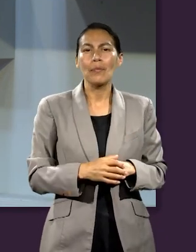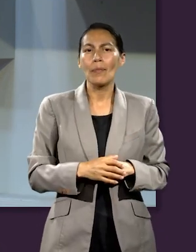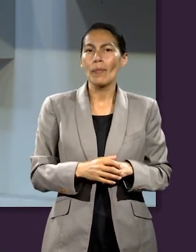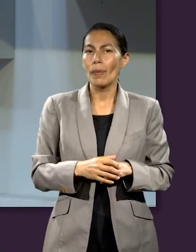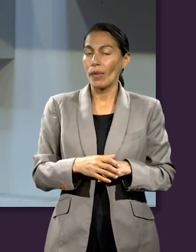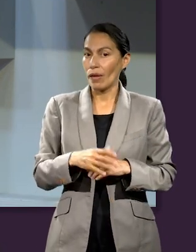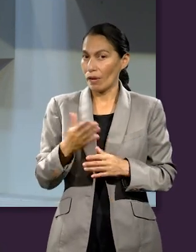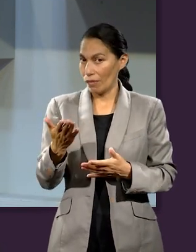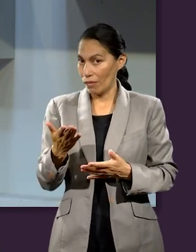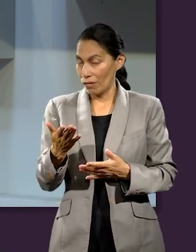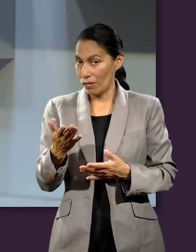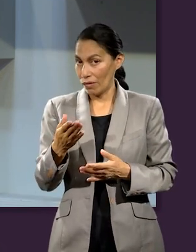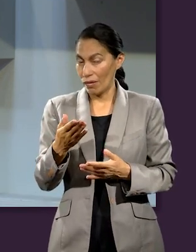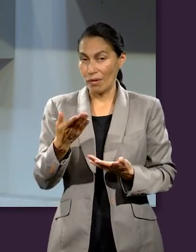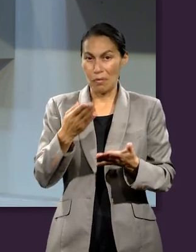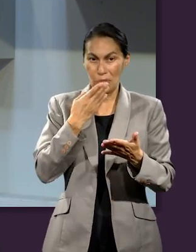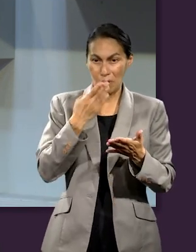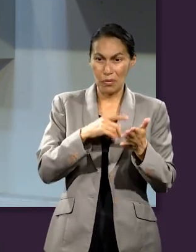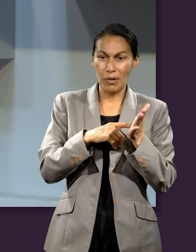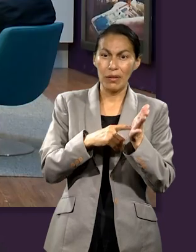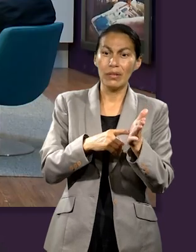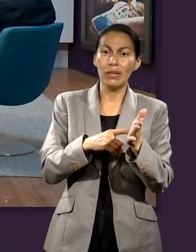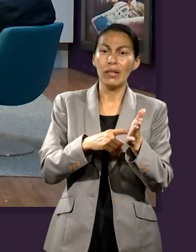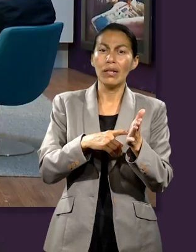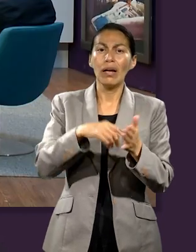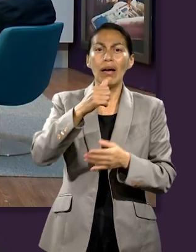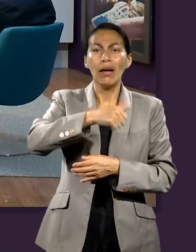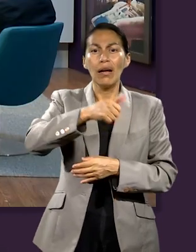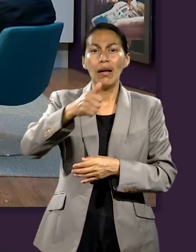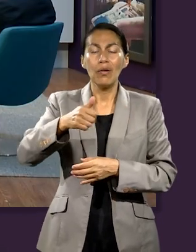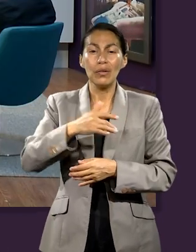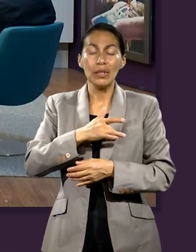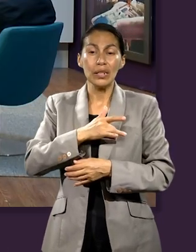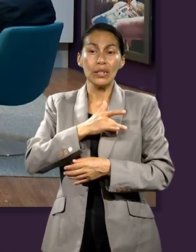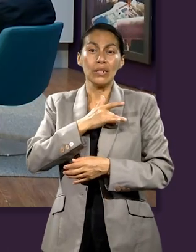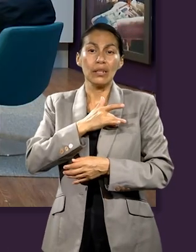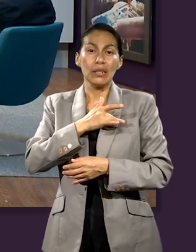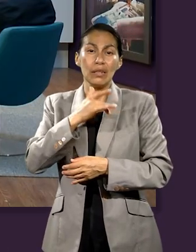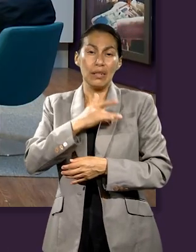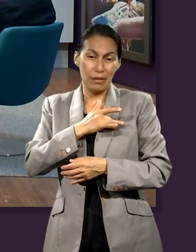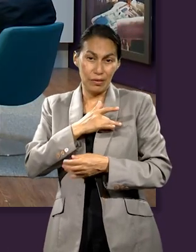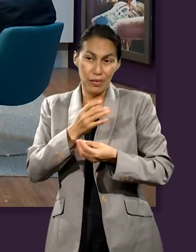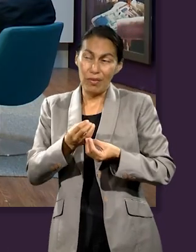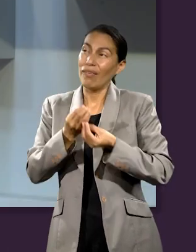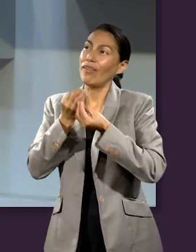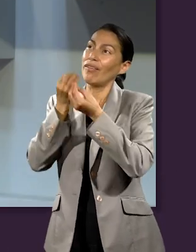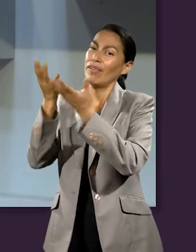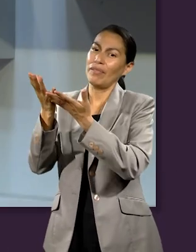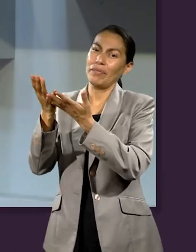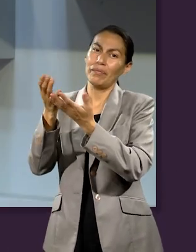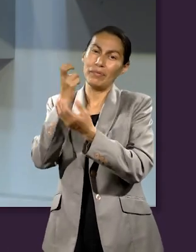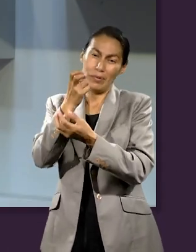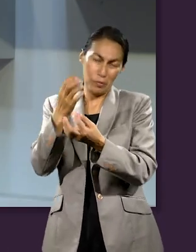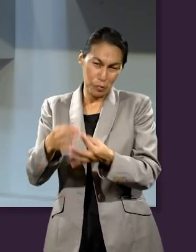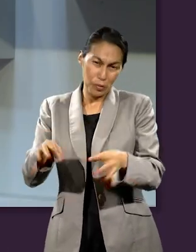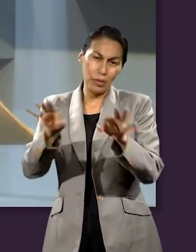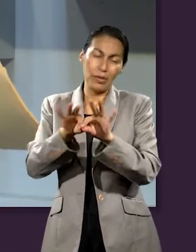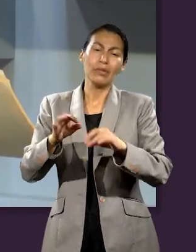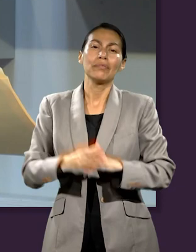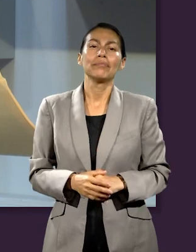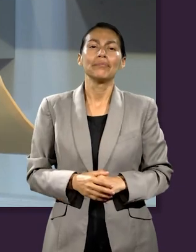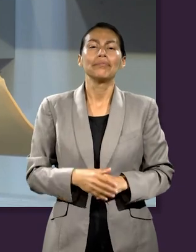como propuso en su corazón. La propuesta en el corazón es importante. Queridos amigos, la